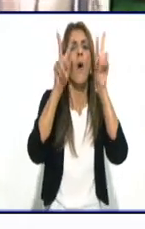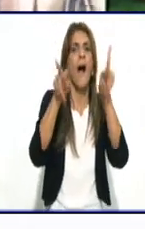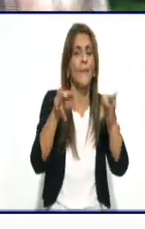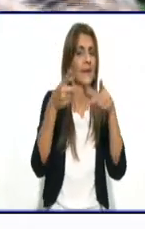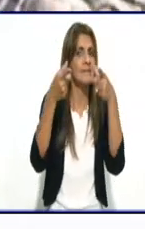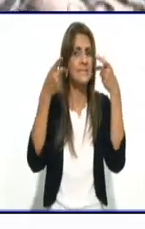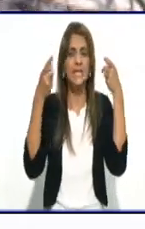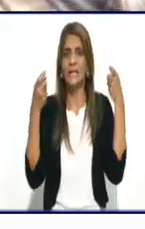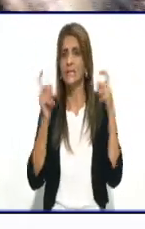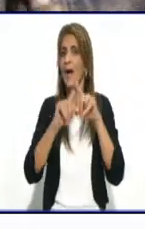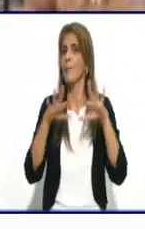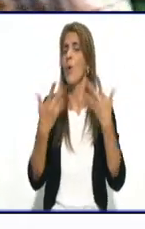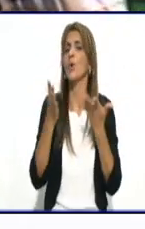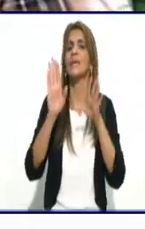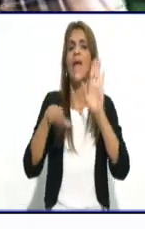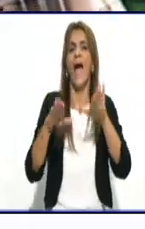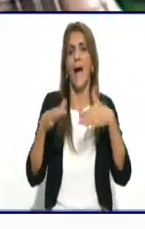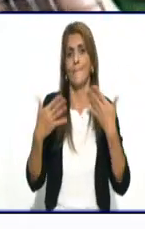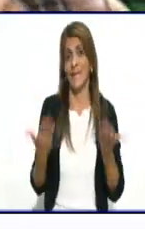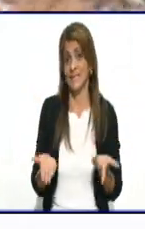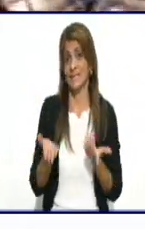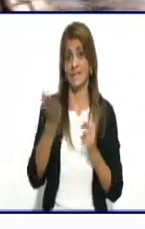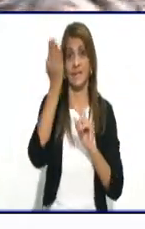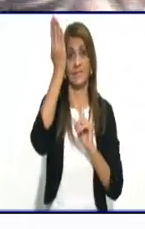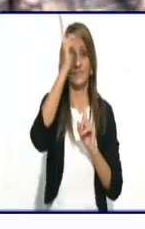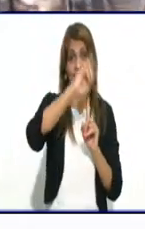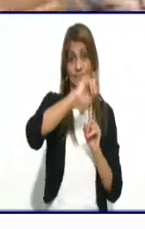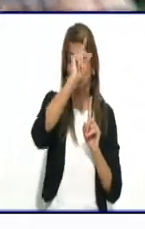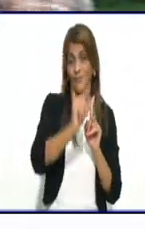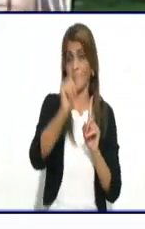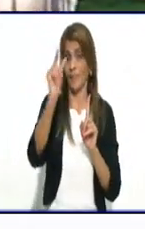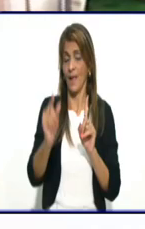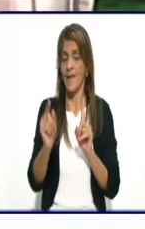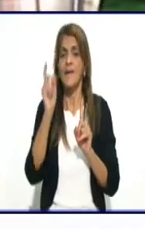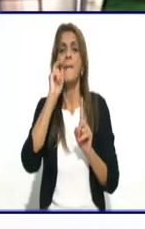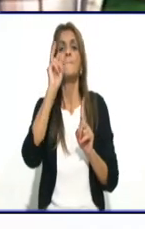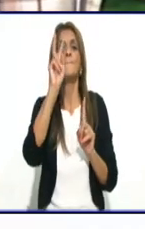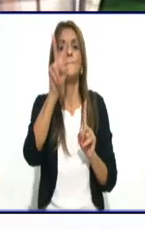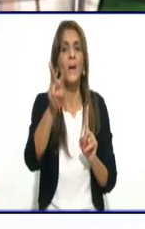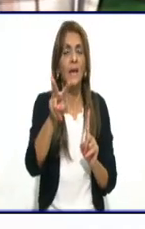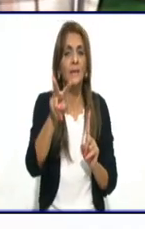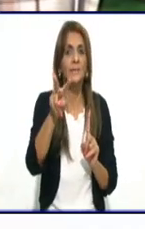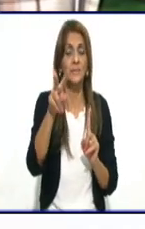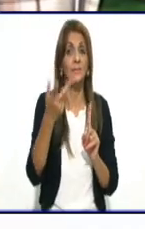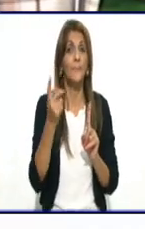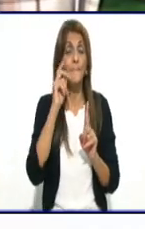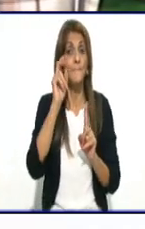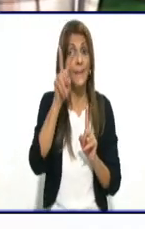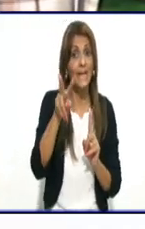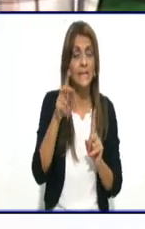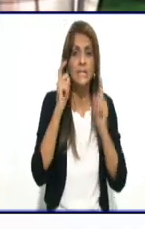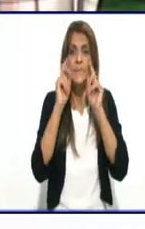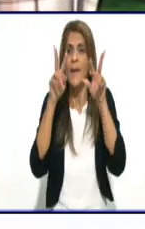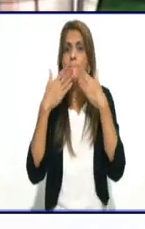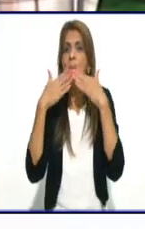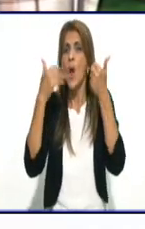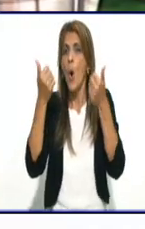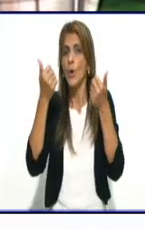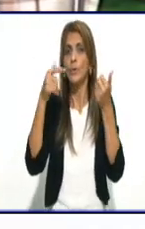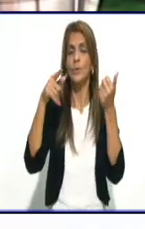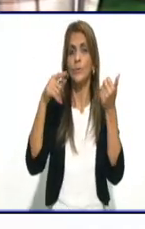Porque es que a veces los televidentes por el mapa se ubican mejor que cuando usted dice los números de las calles. Vamos a verlo ahí